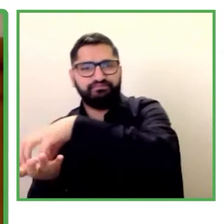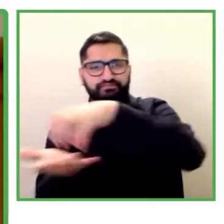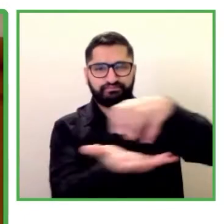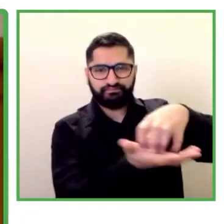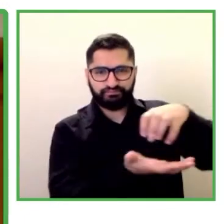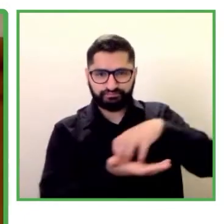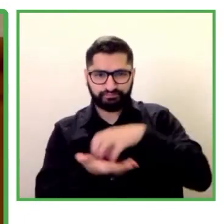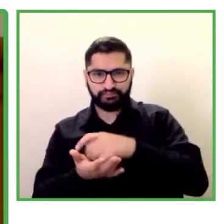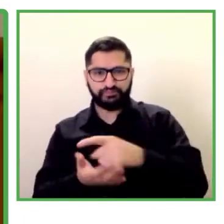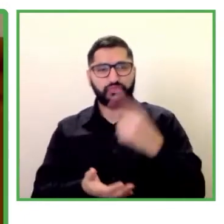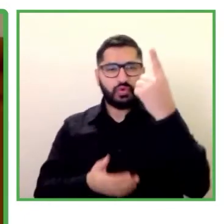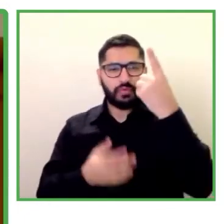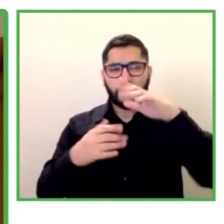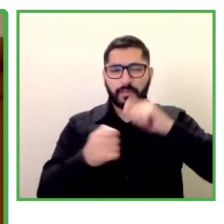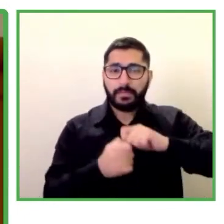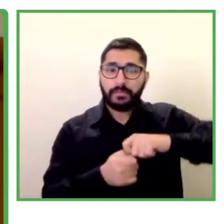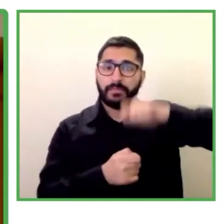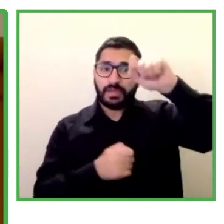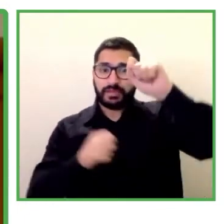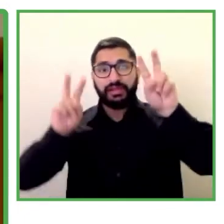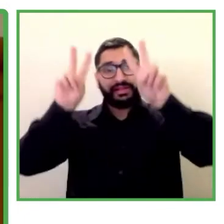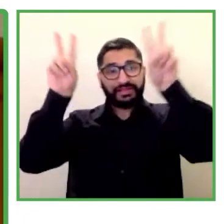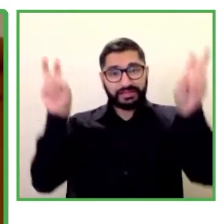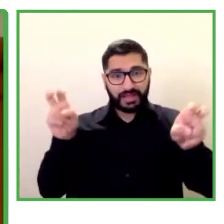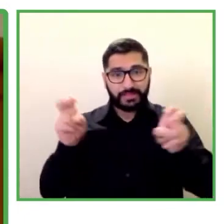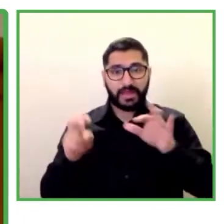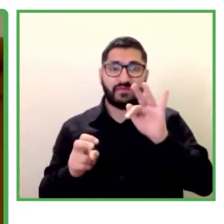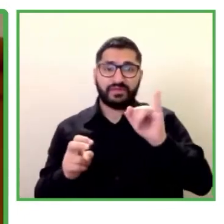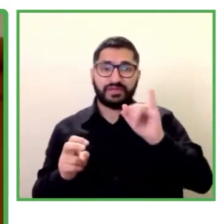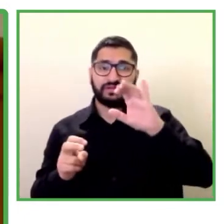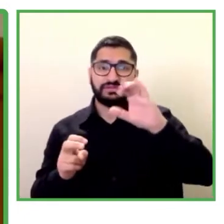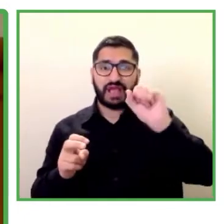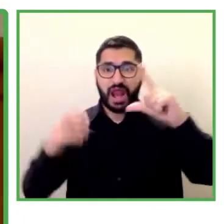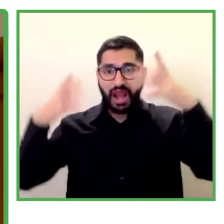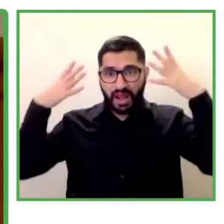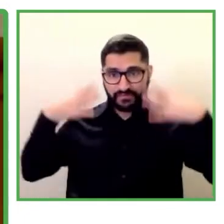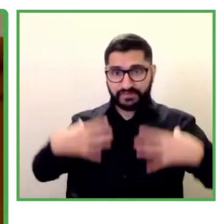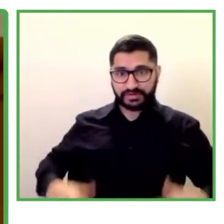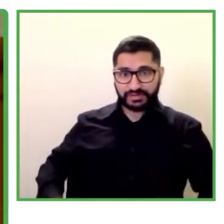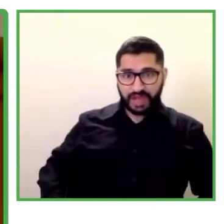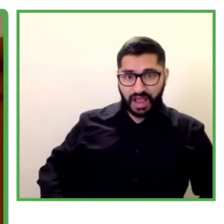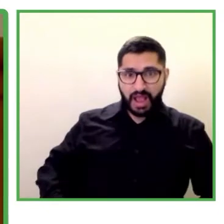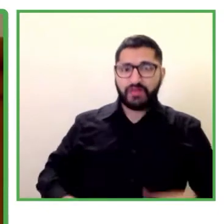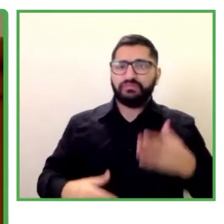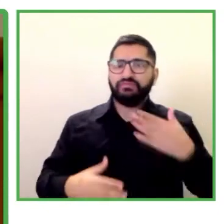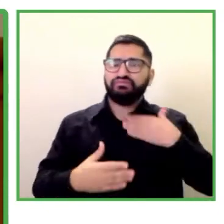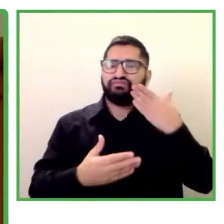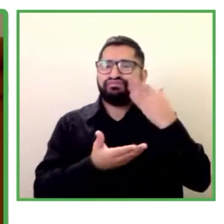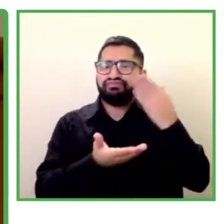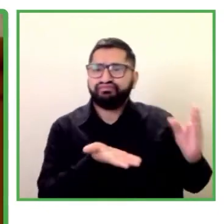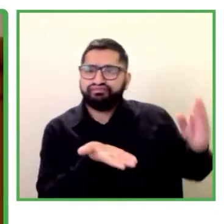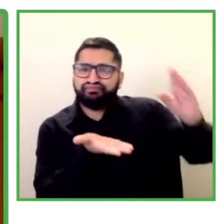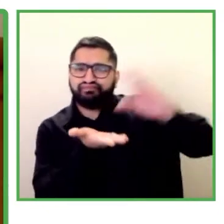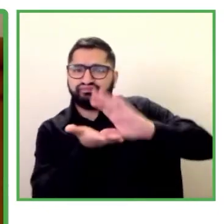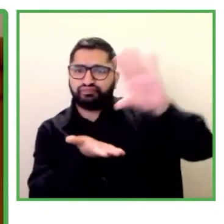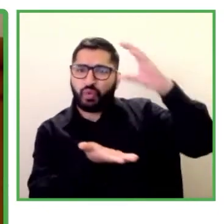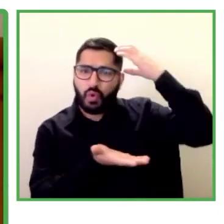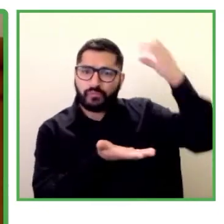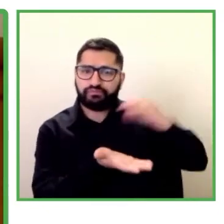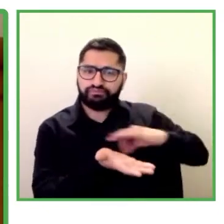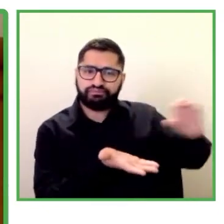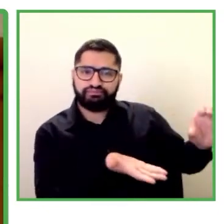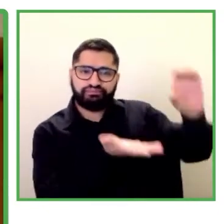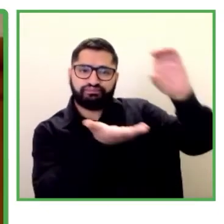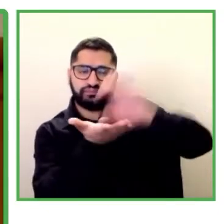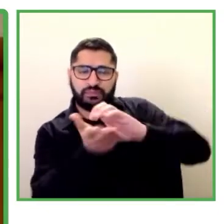fiscales, las bonificaciones en las cuotas de seguridad social por la contratación de personas con discapacidad, etc.